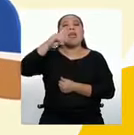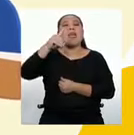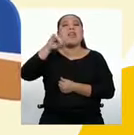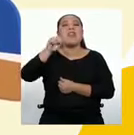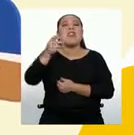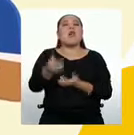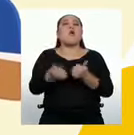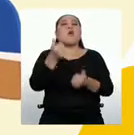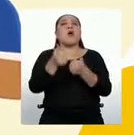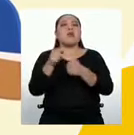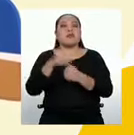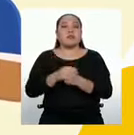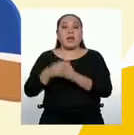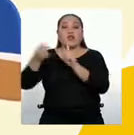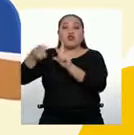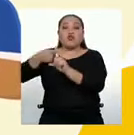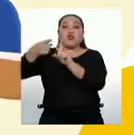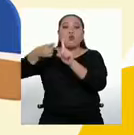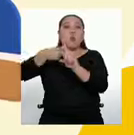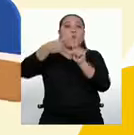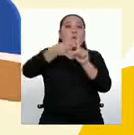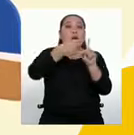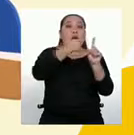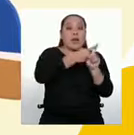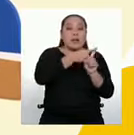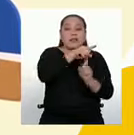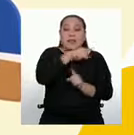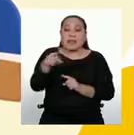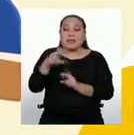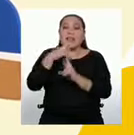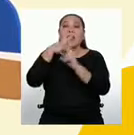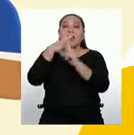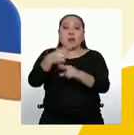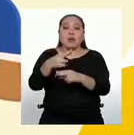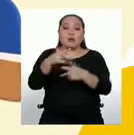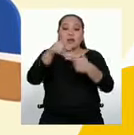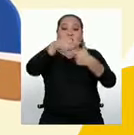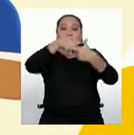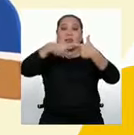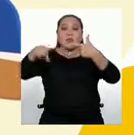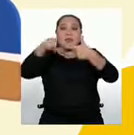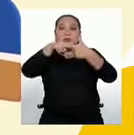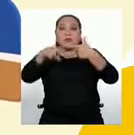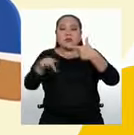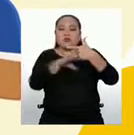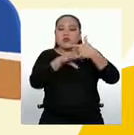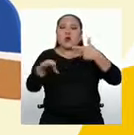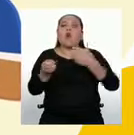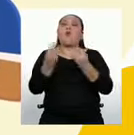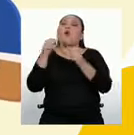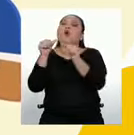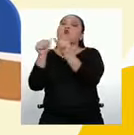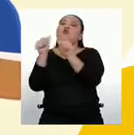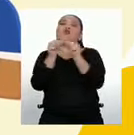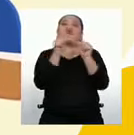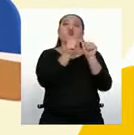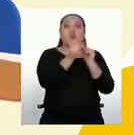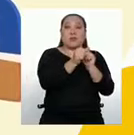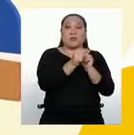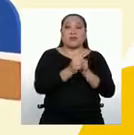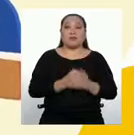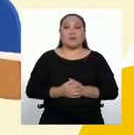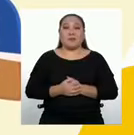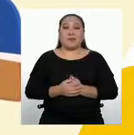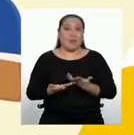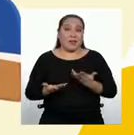Simplemente vamos a sumar todos los datos y el resultado lo dividimos entre el total de datos. Entonces, en